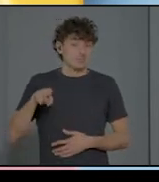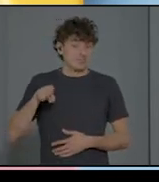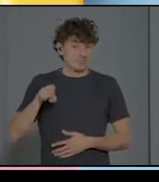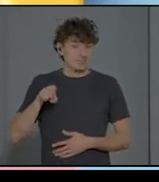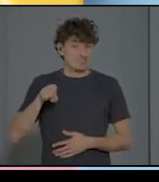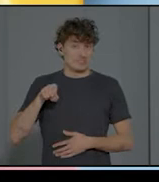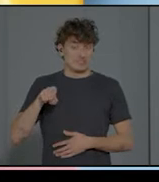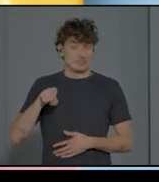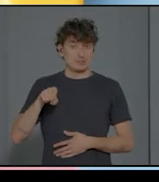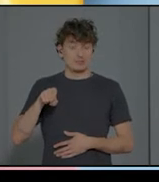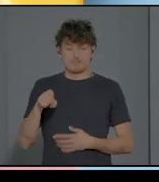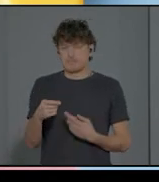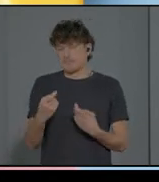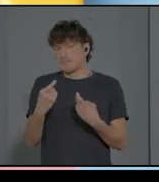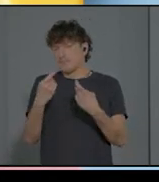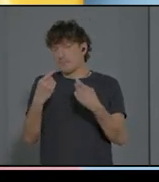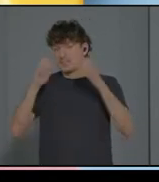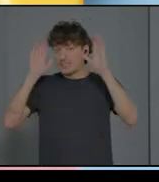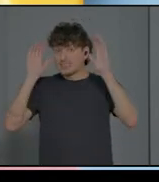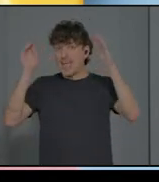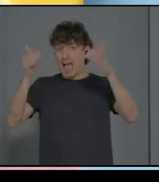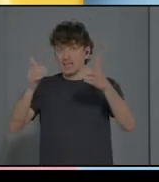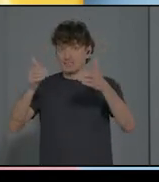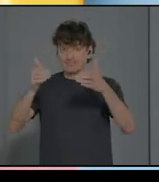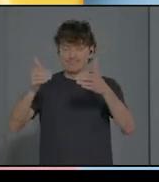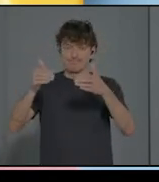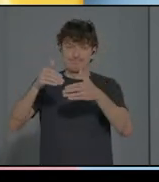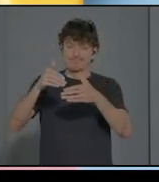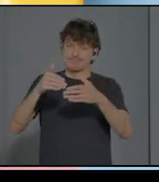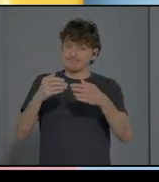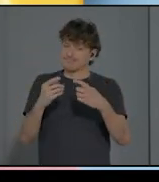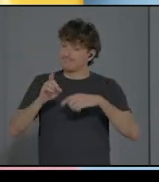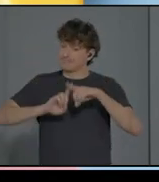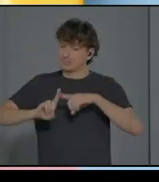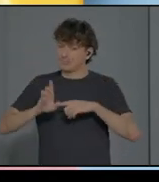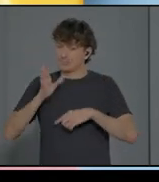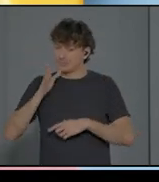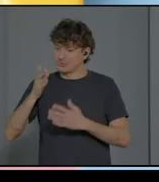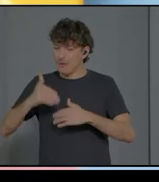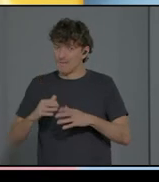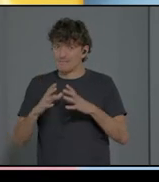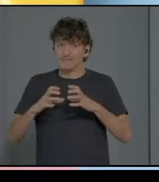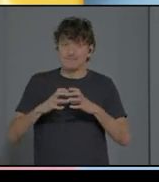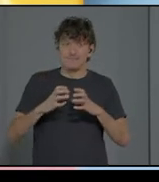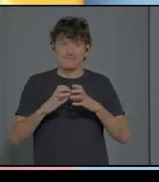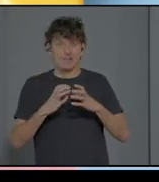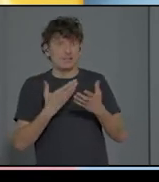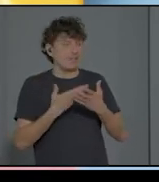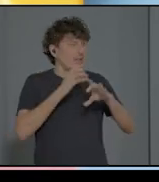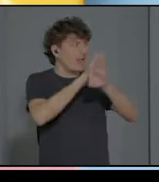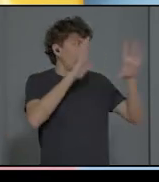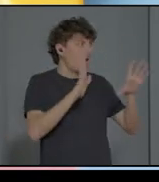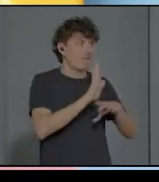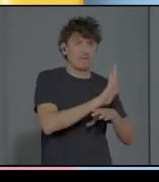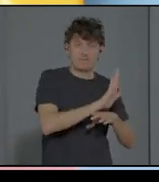TEA. No es cierto que no haya intencionalidad. En el TEA sí que hay intencionalidad. El niño quiere